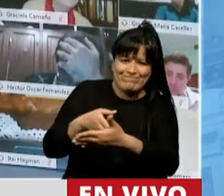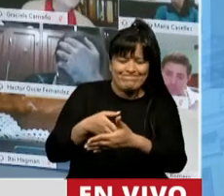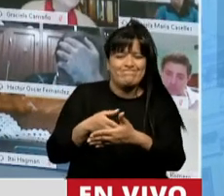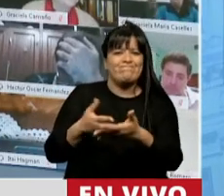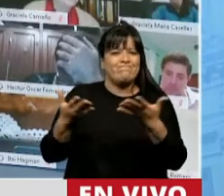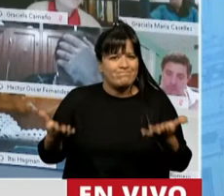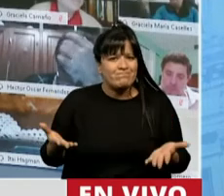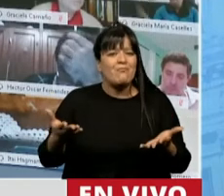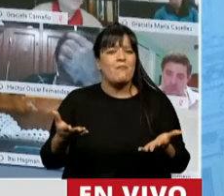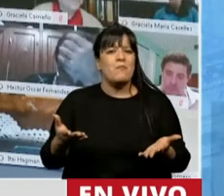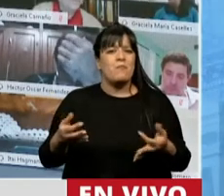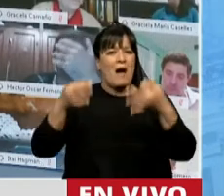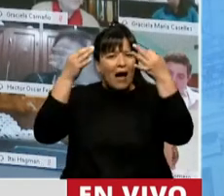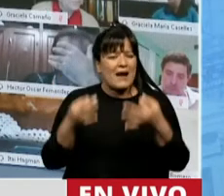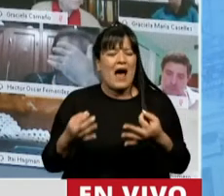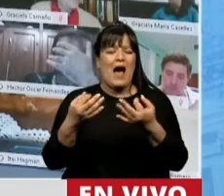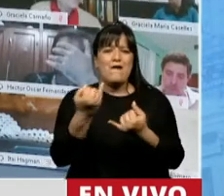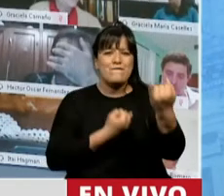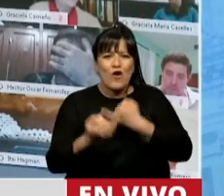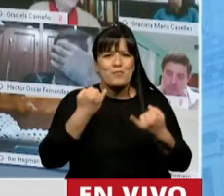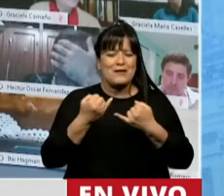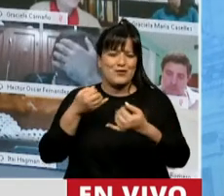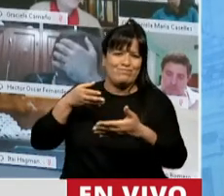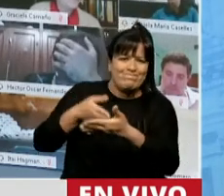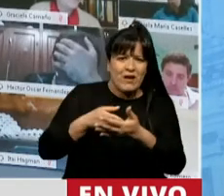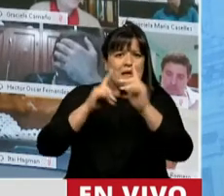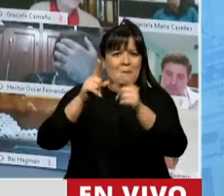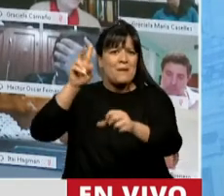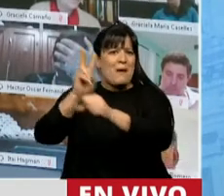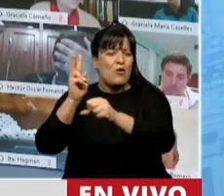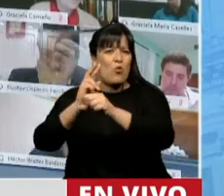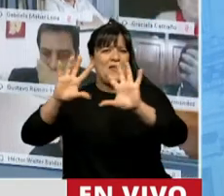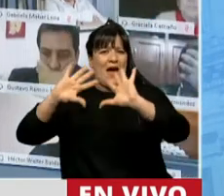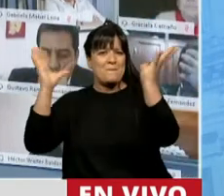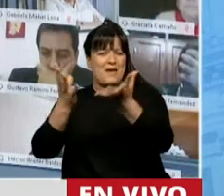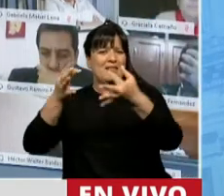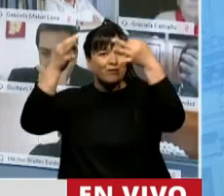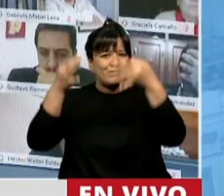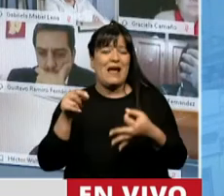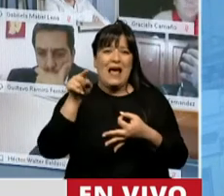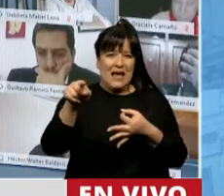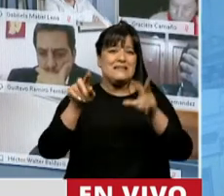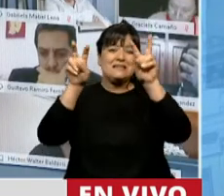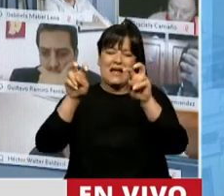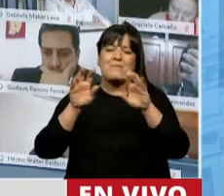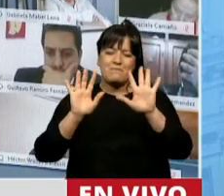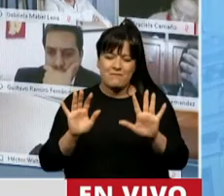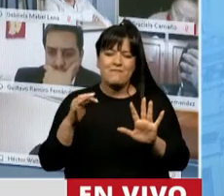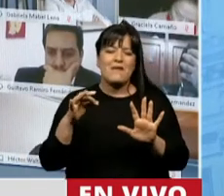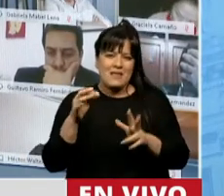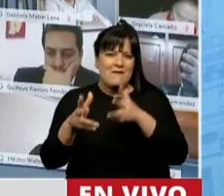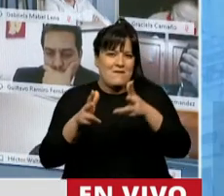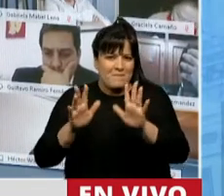acceder a la información y a la tutela ambiental efectiva es también una cuestión a considerar. Acá se han